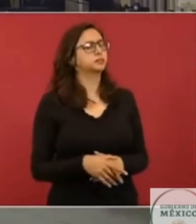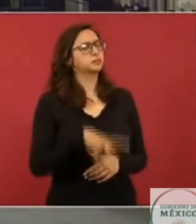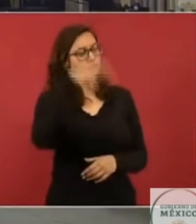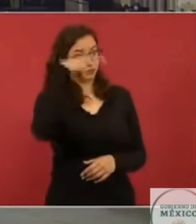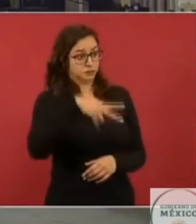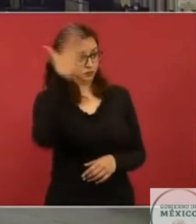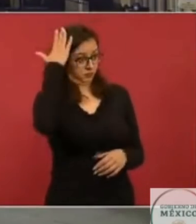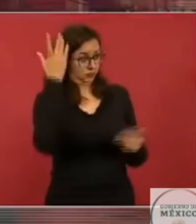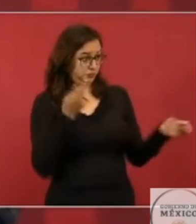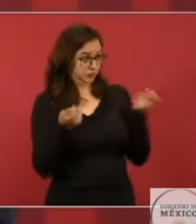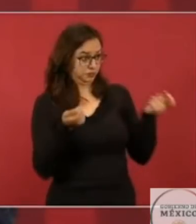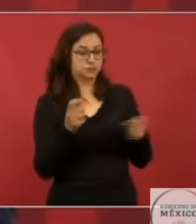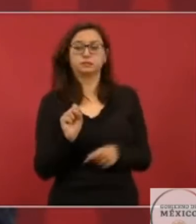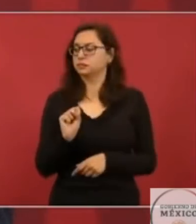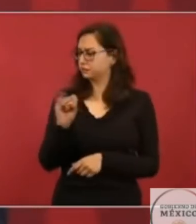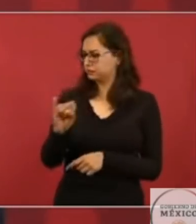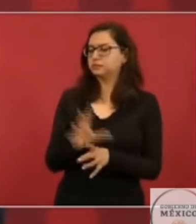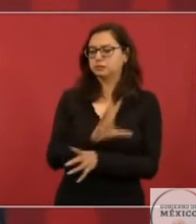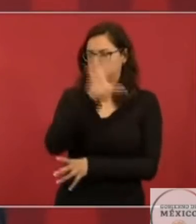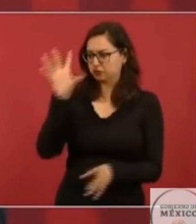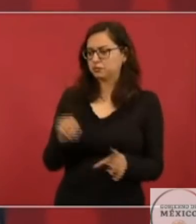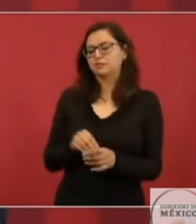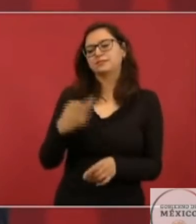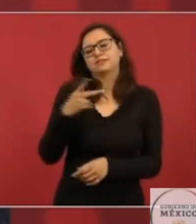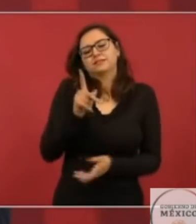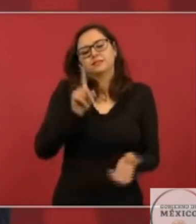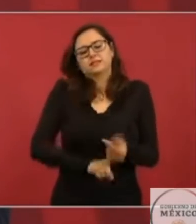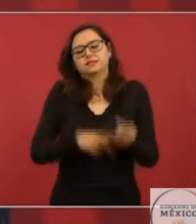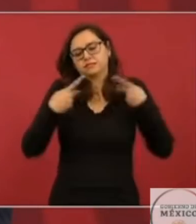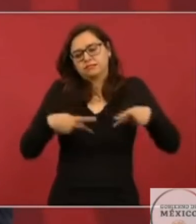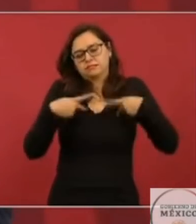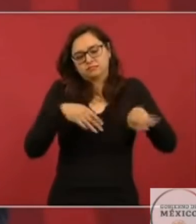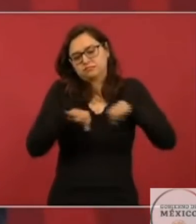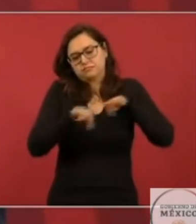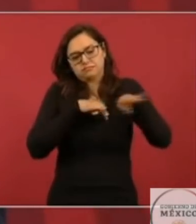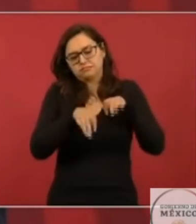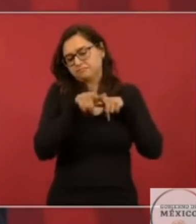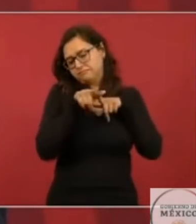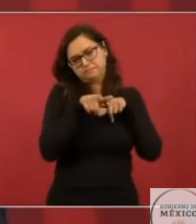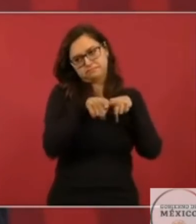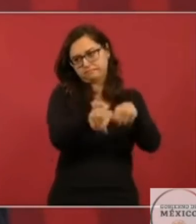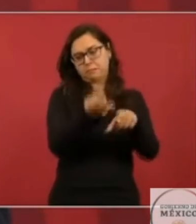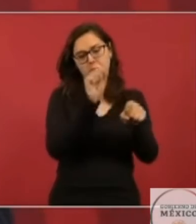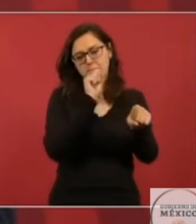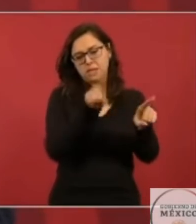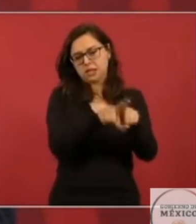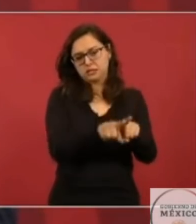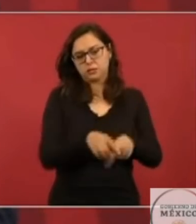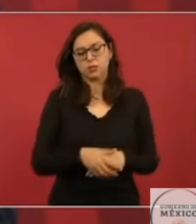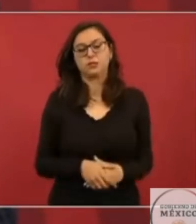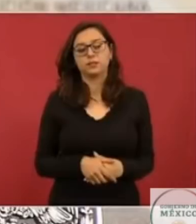completamente. Ya, completamente. Pero no se cambia el personal, se mantiene el personal. Y también estamos